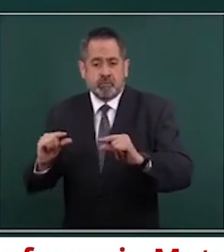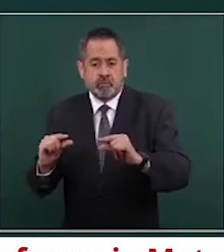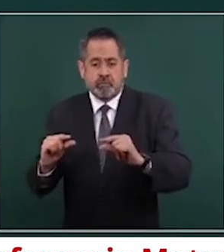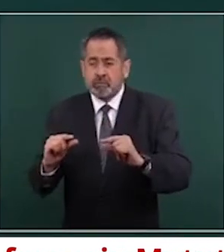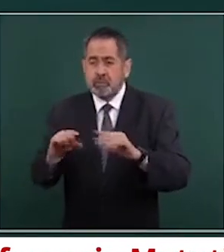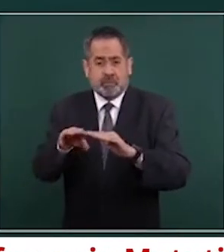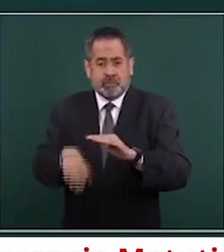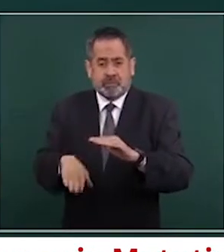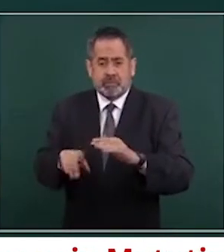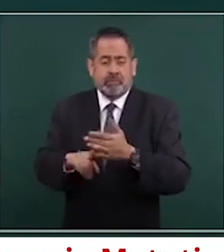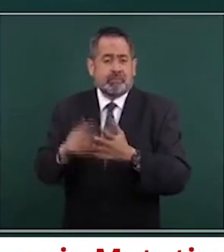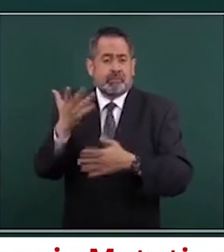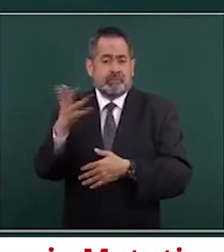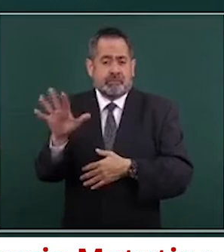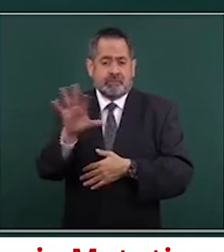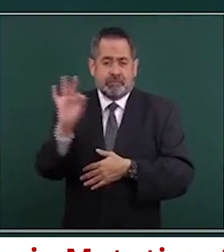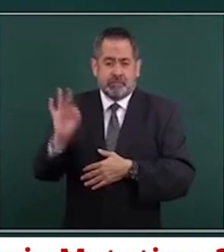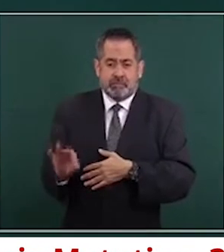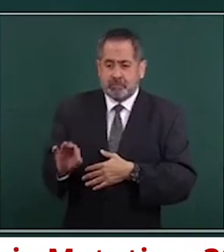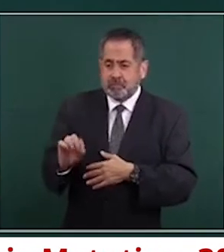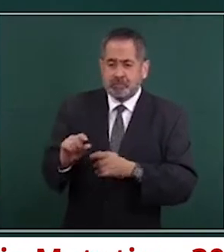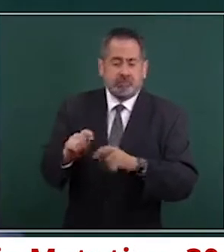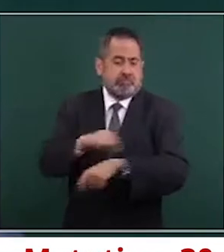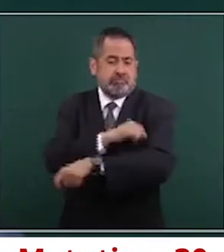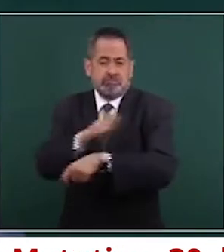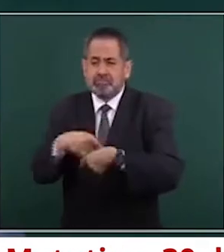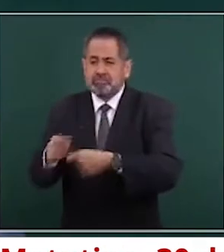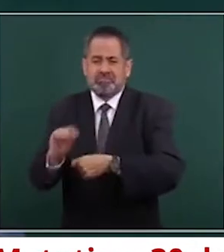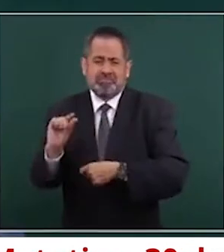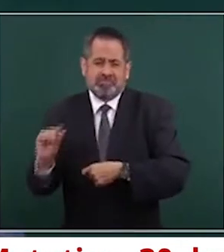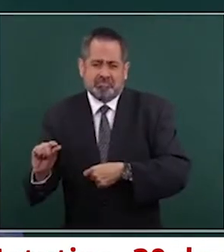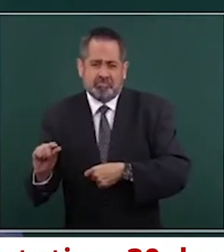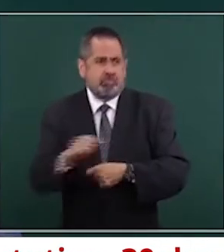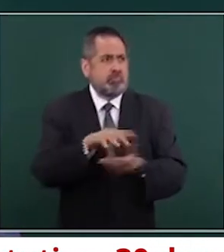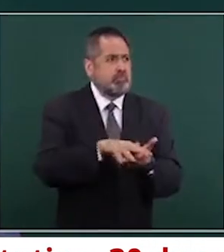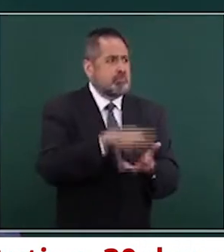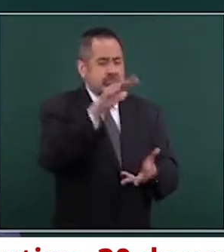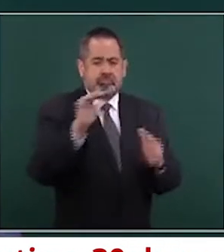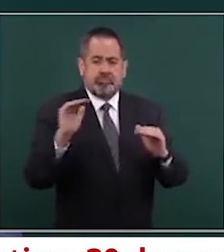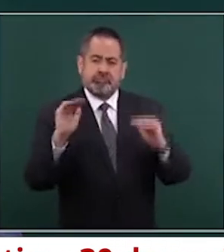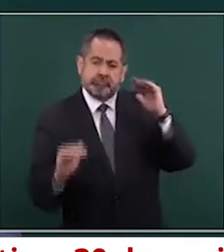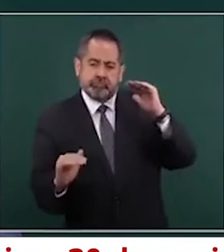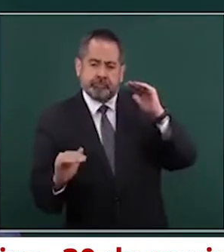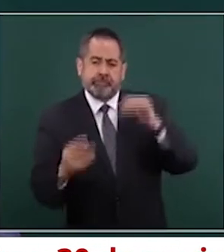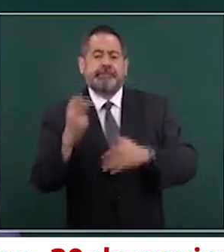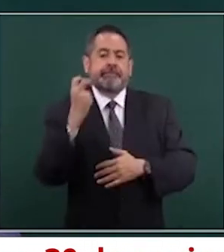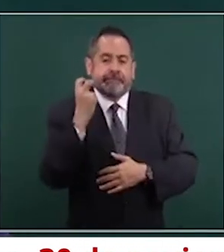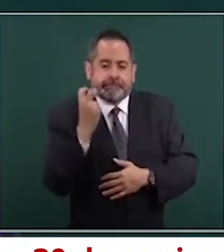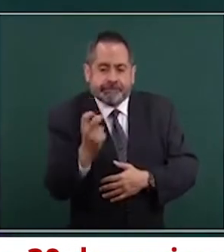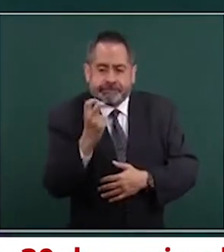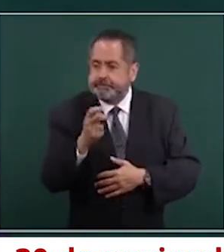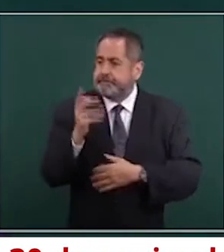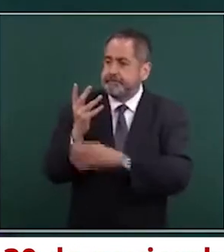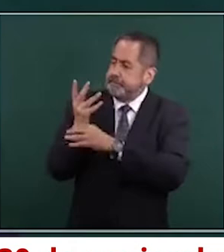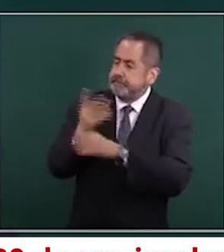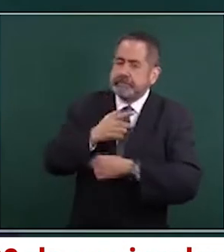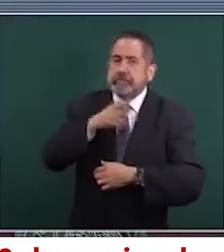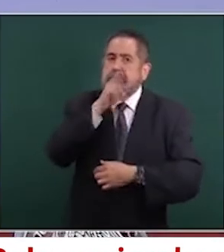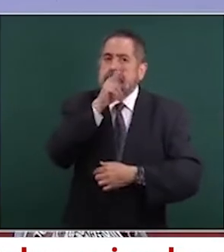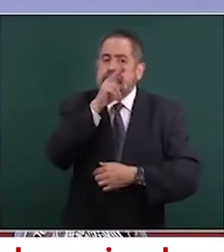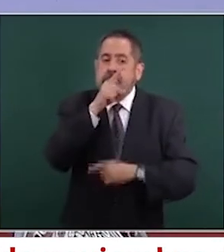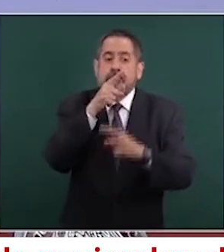menos de 10 por ciento de cobertura vacunal. Y esto es lo que le preocupa, totalmente importante,